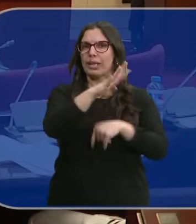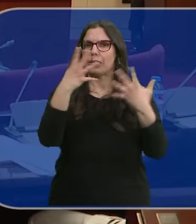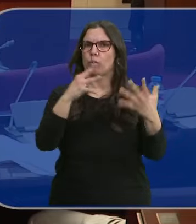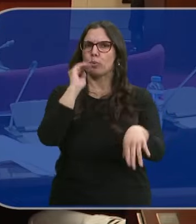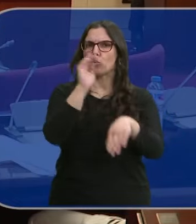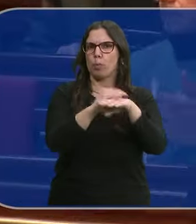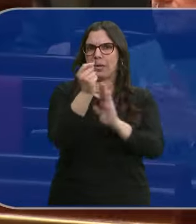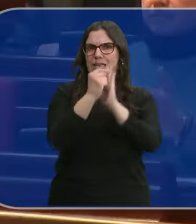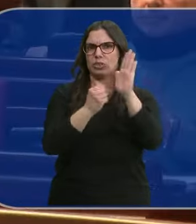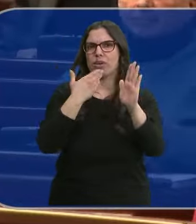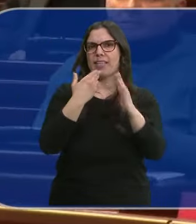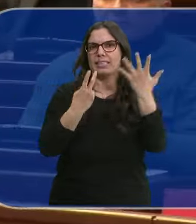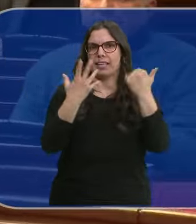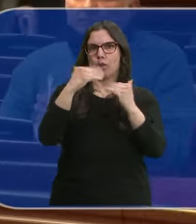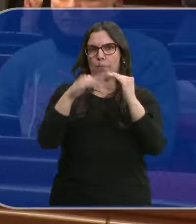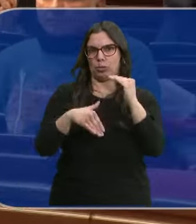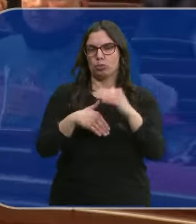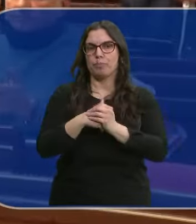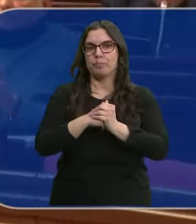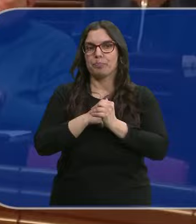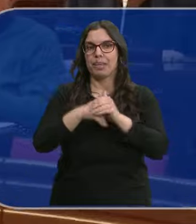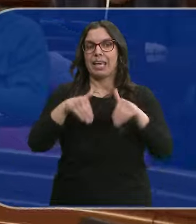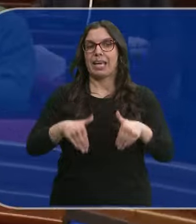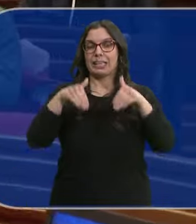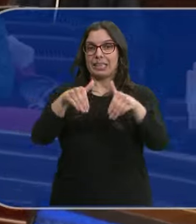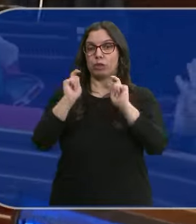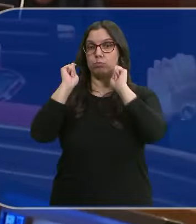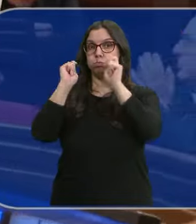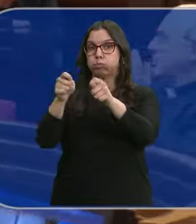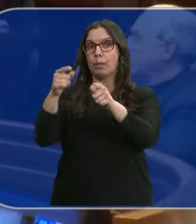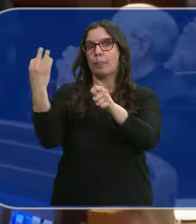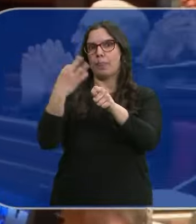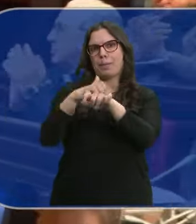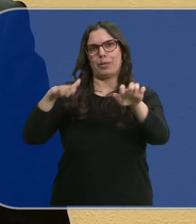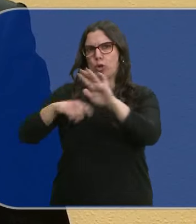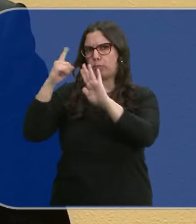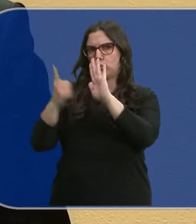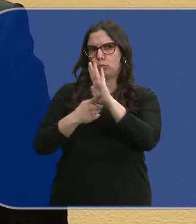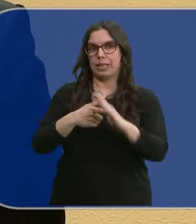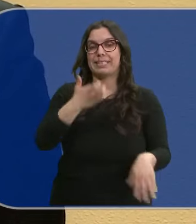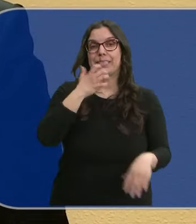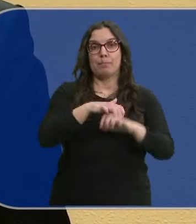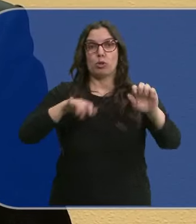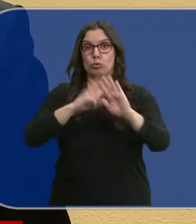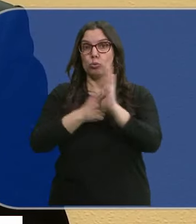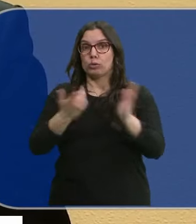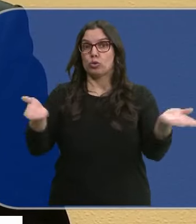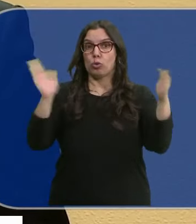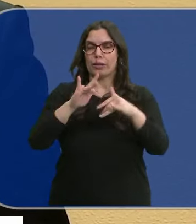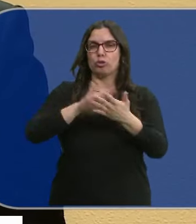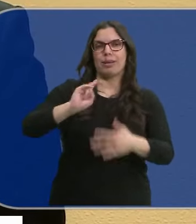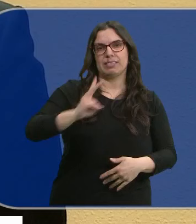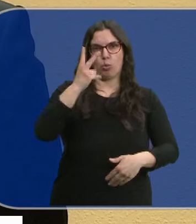el requisito de tener menos de 75 años. El candidato electo debe tener mayoría absoluta. Si no sucede, pues hay una